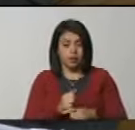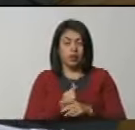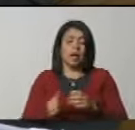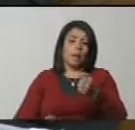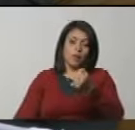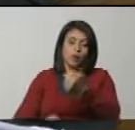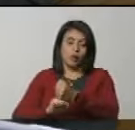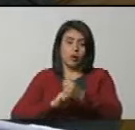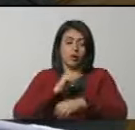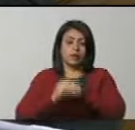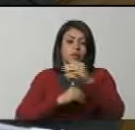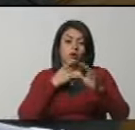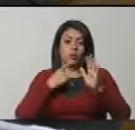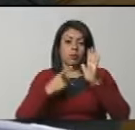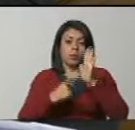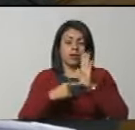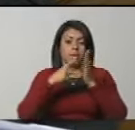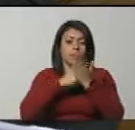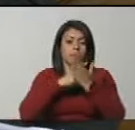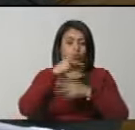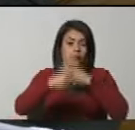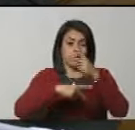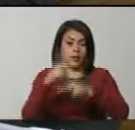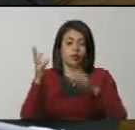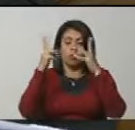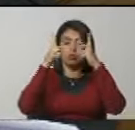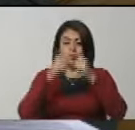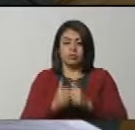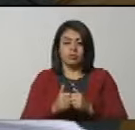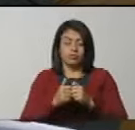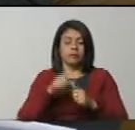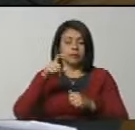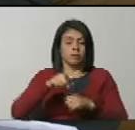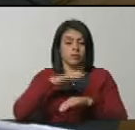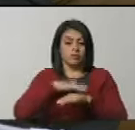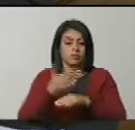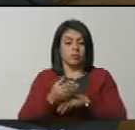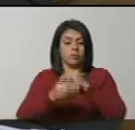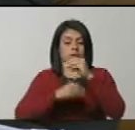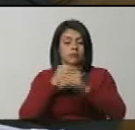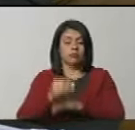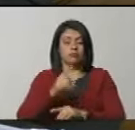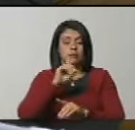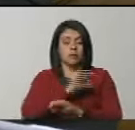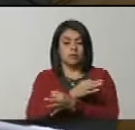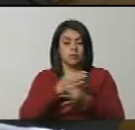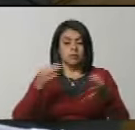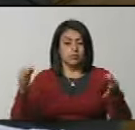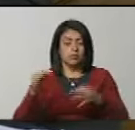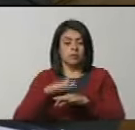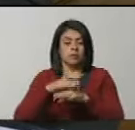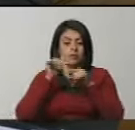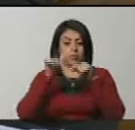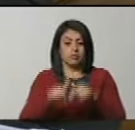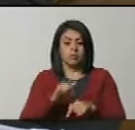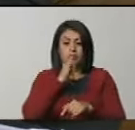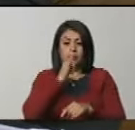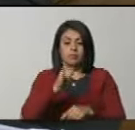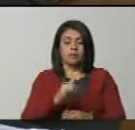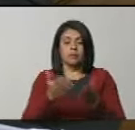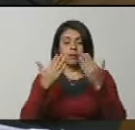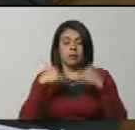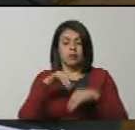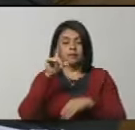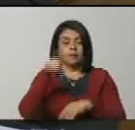sustanciar y ejecutar los procedimientos administrativos para el requerimiento forzoso u obtención forzosa de la información,